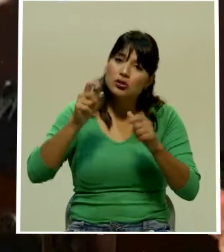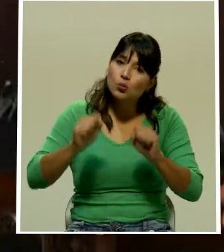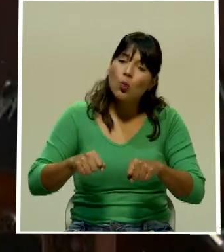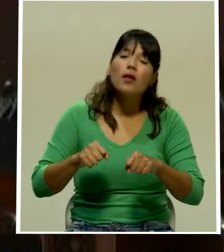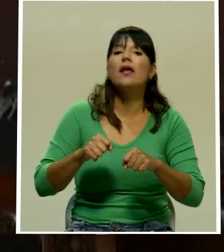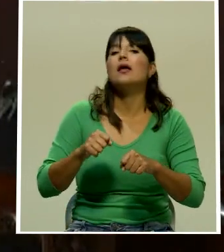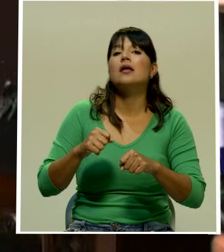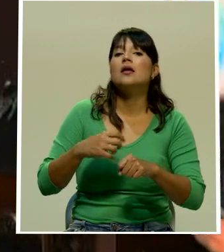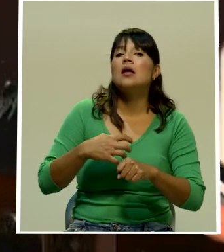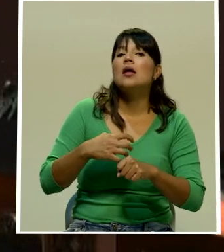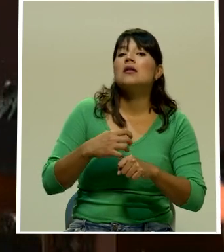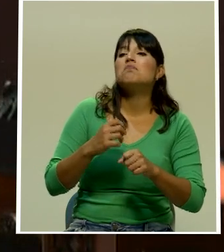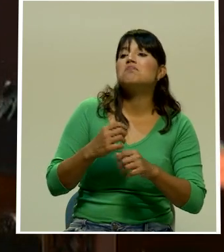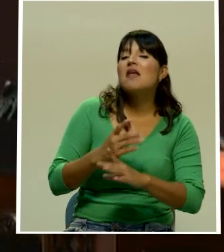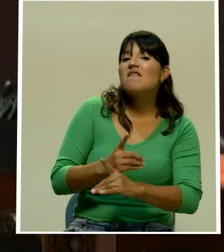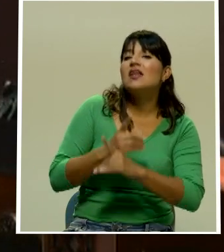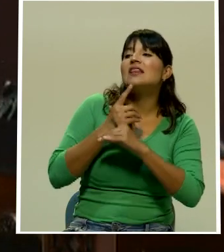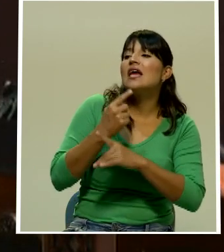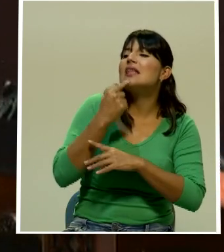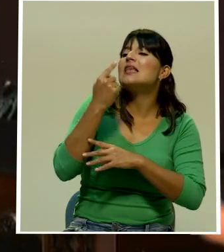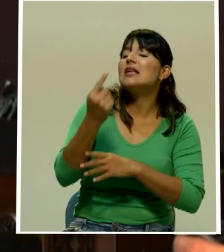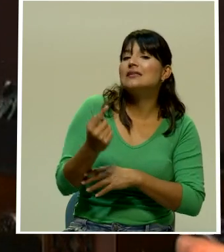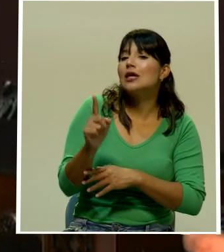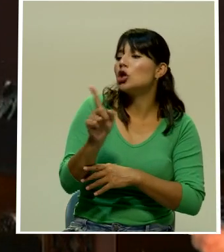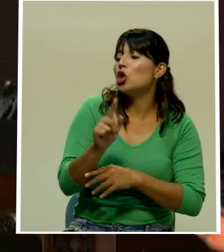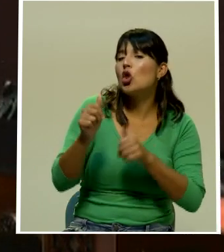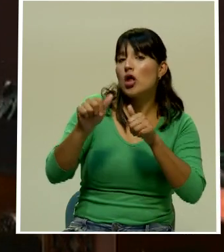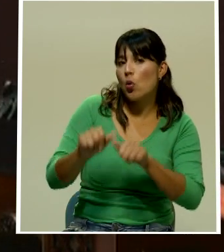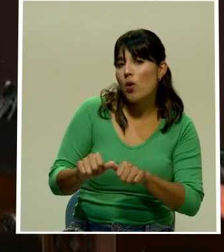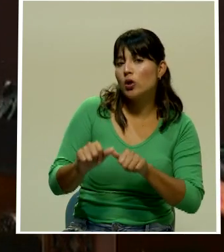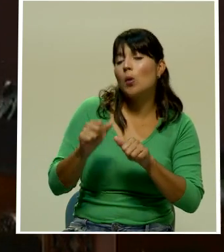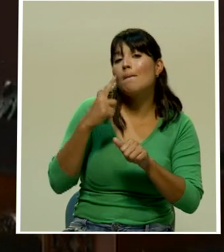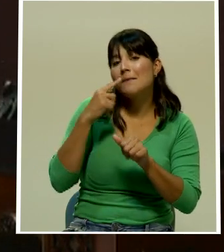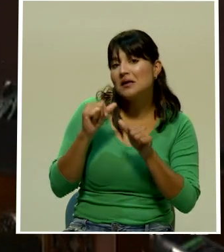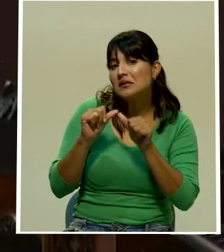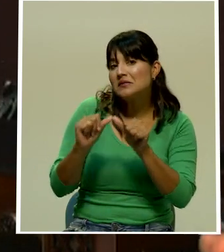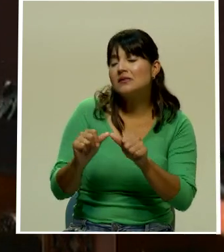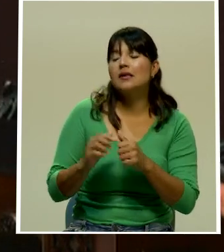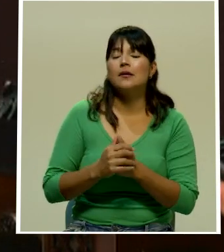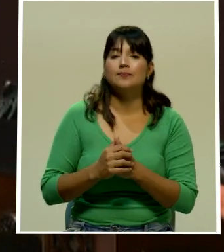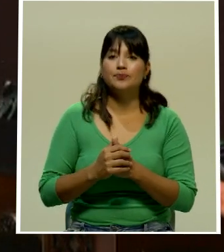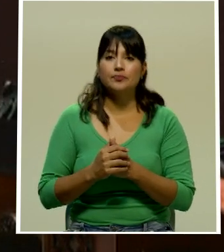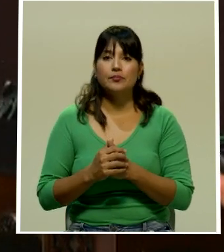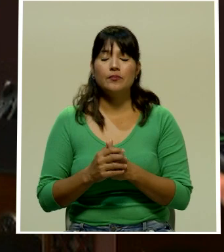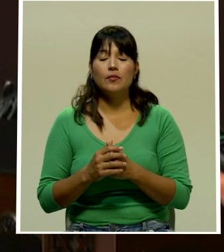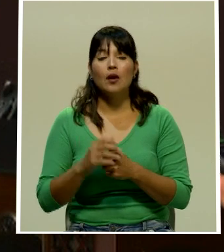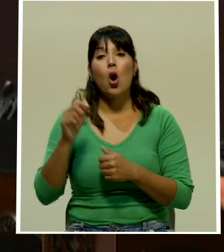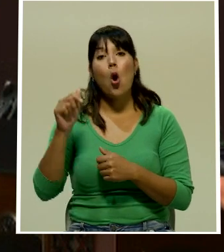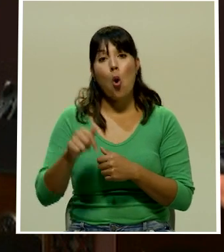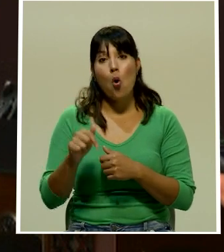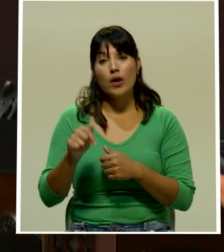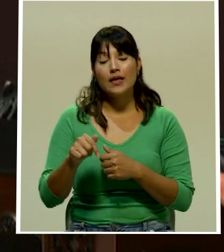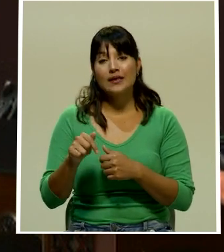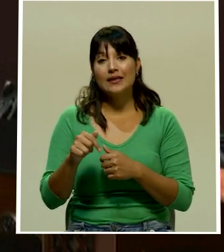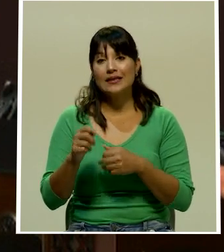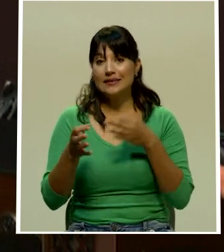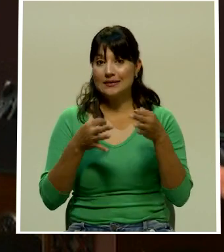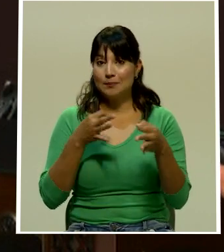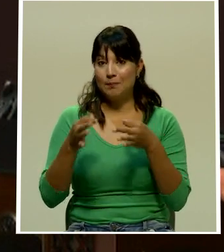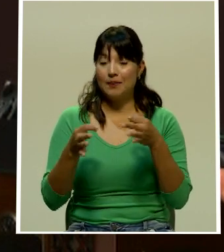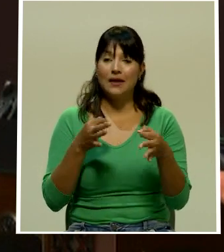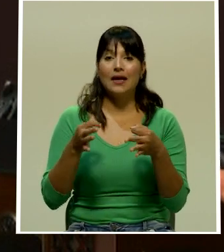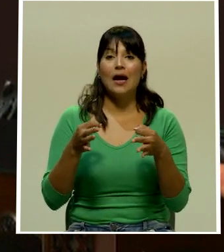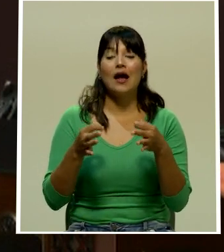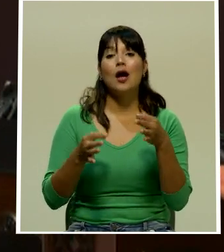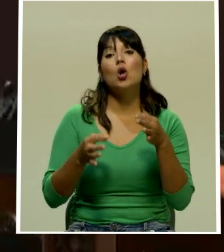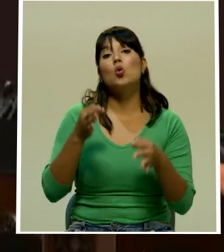las medidas. Rafael, en una de las resoluciones del juzgado penal que es el que explican el día de hoy es que señala